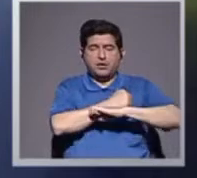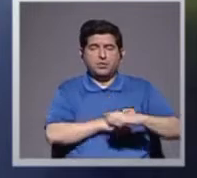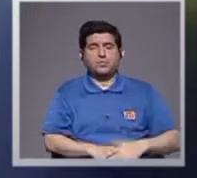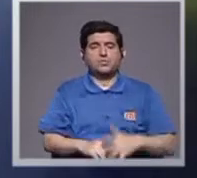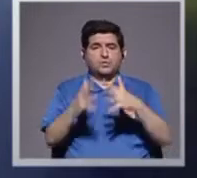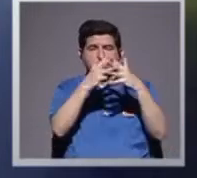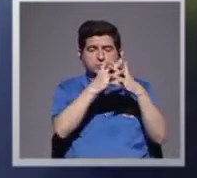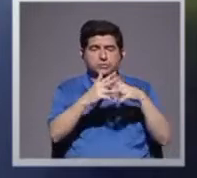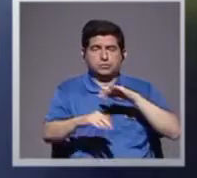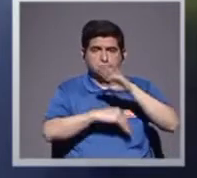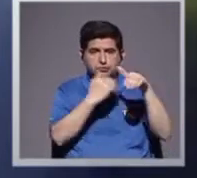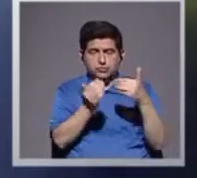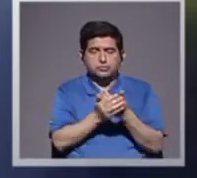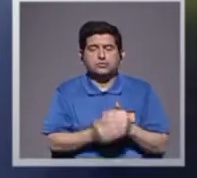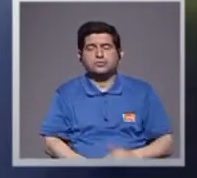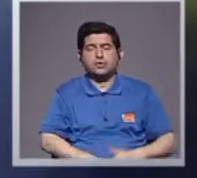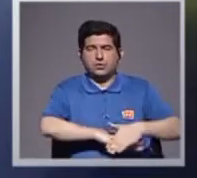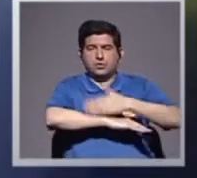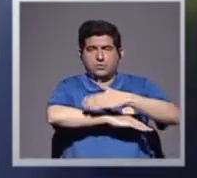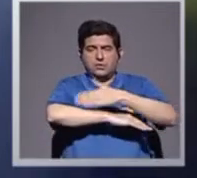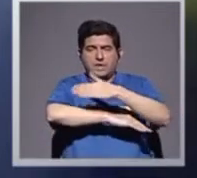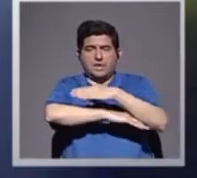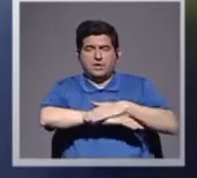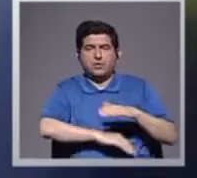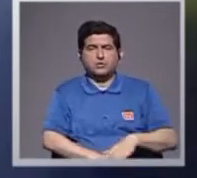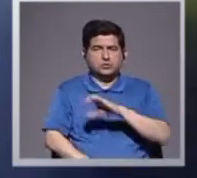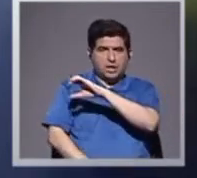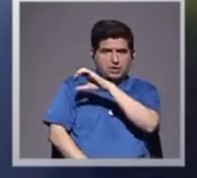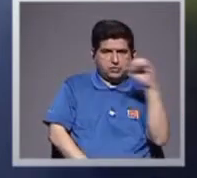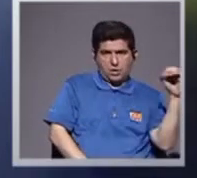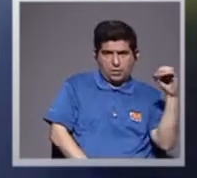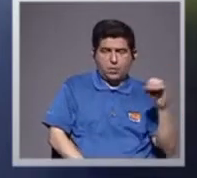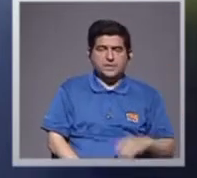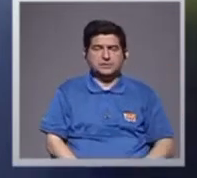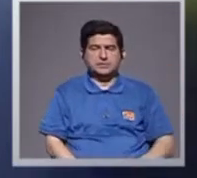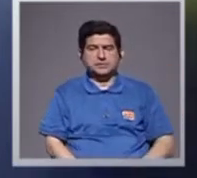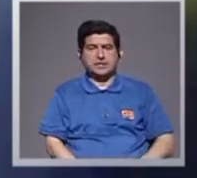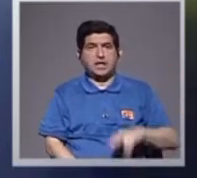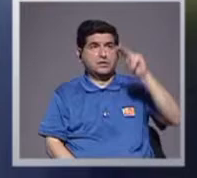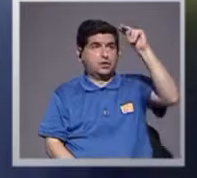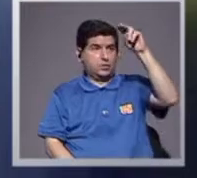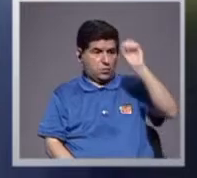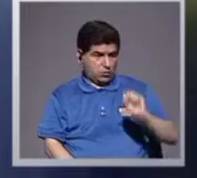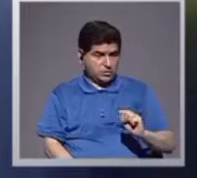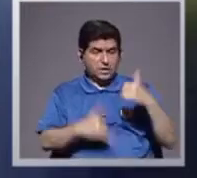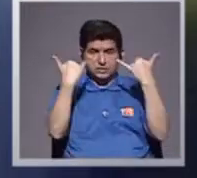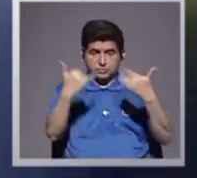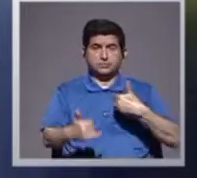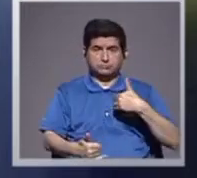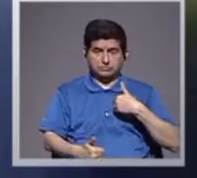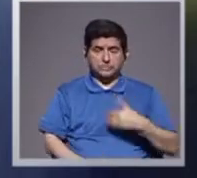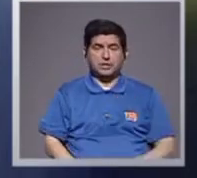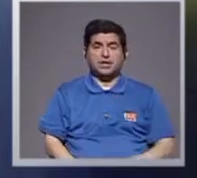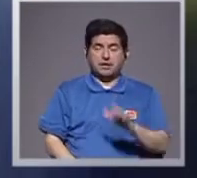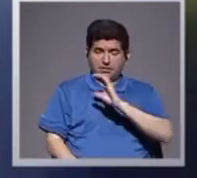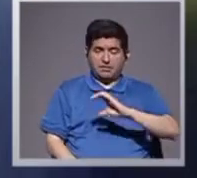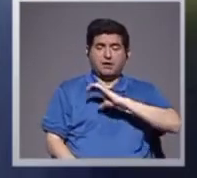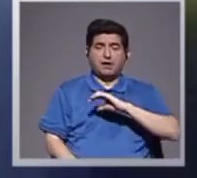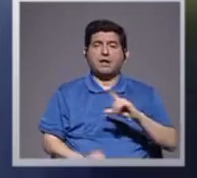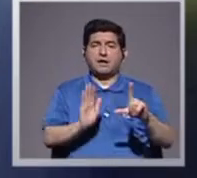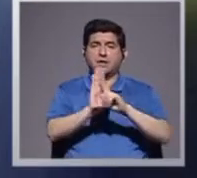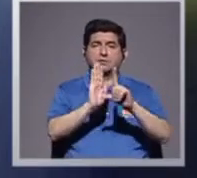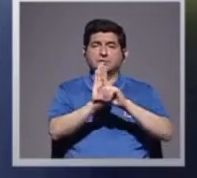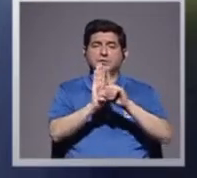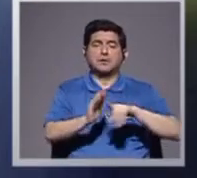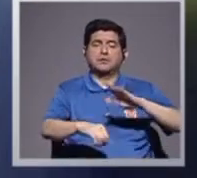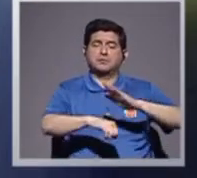costa occidental de Estados Unidos, por ejemplo, toda completa de norte a sur, tiene ya factores legales que permiten